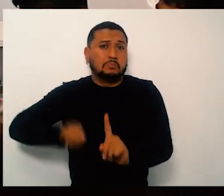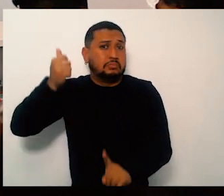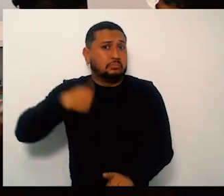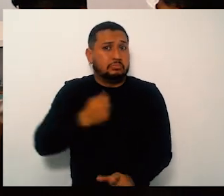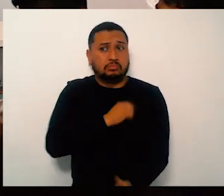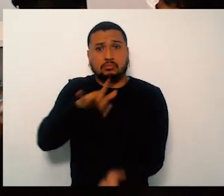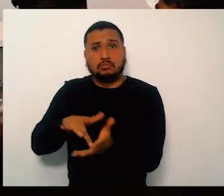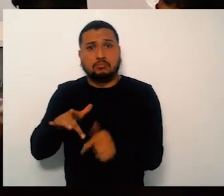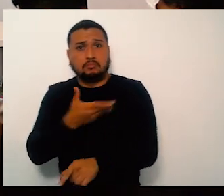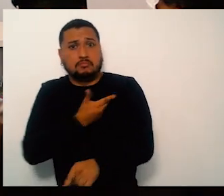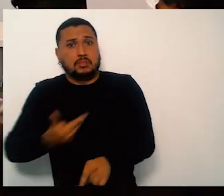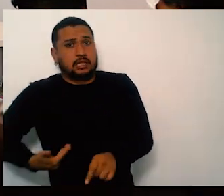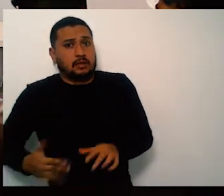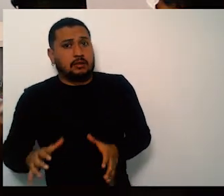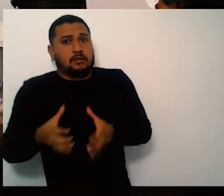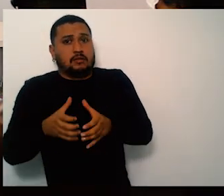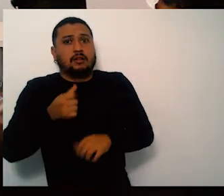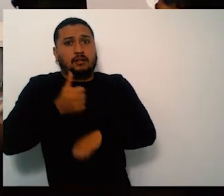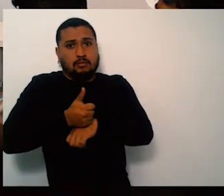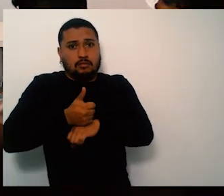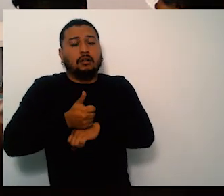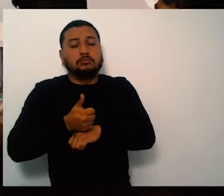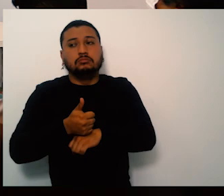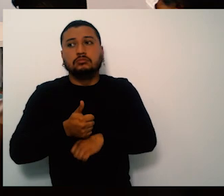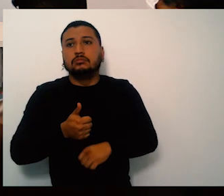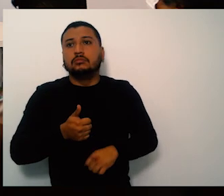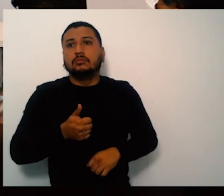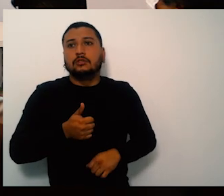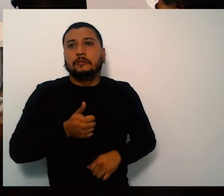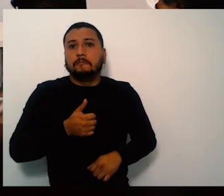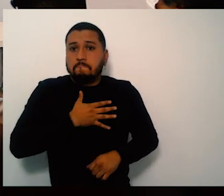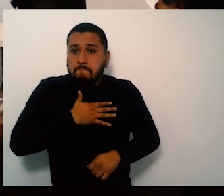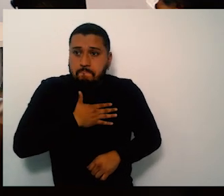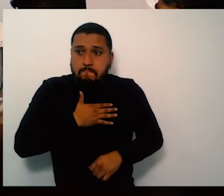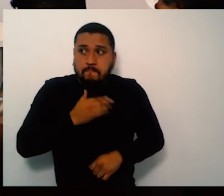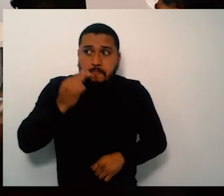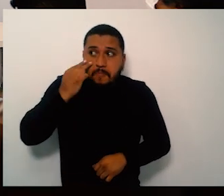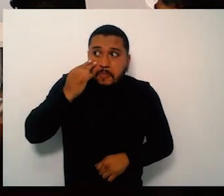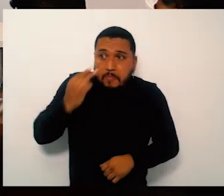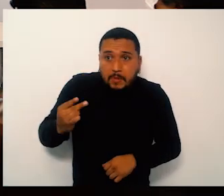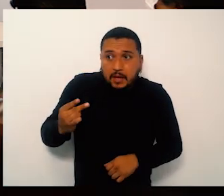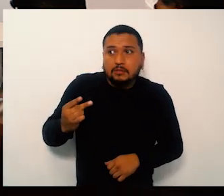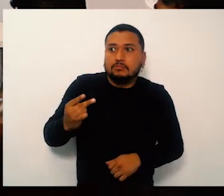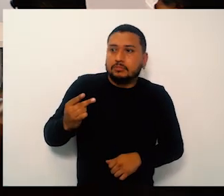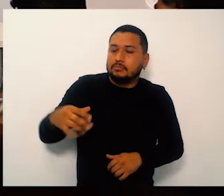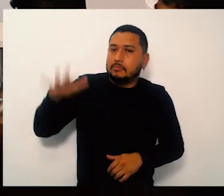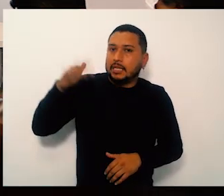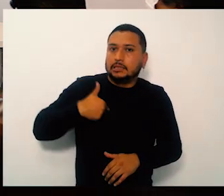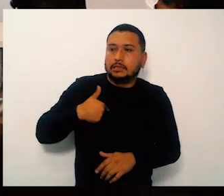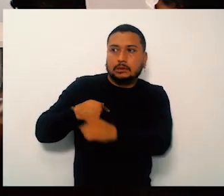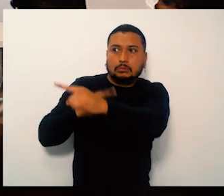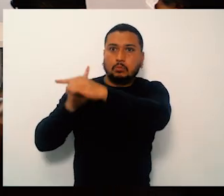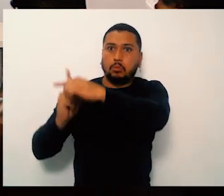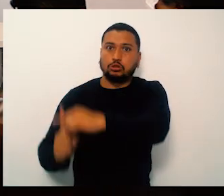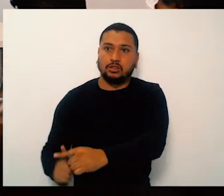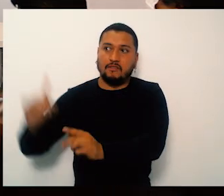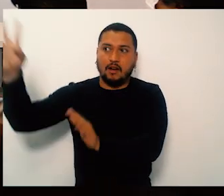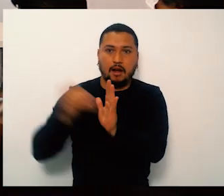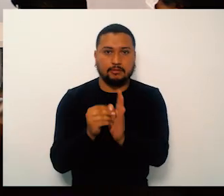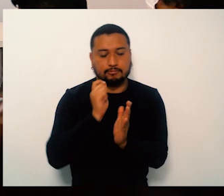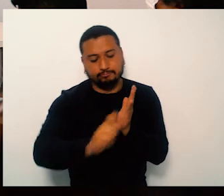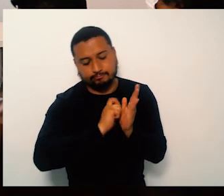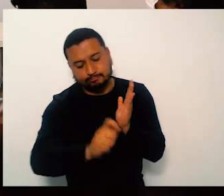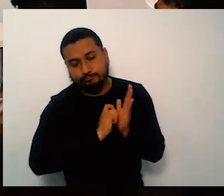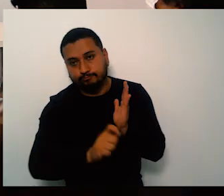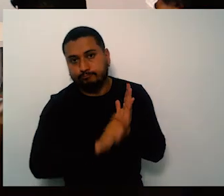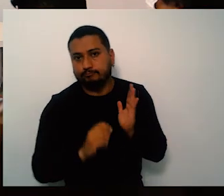a la EPS y decirle venga hay un centro absolutamente bellísimo con muchos consultorios donde me entregan medicamentos donde me